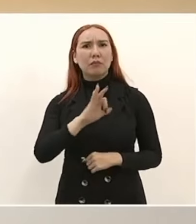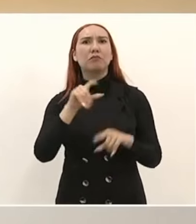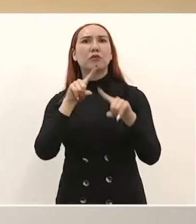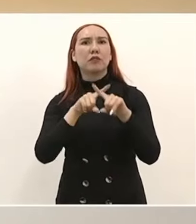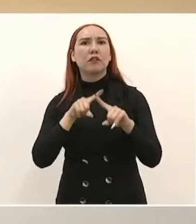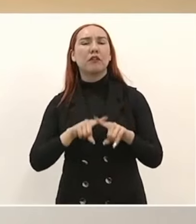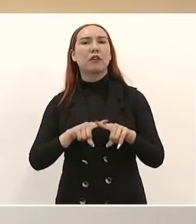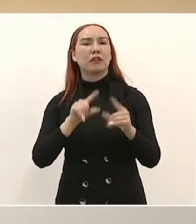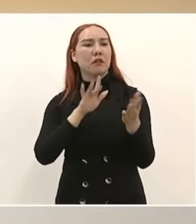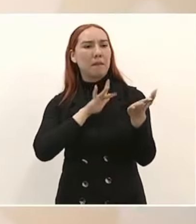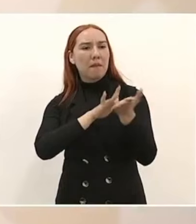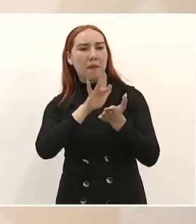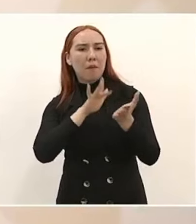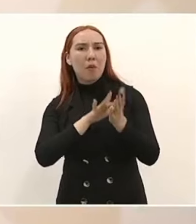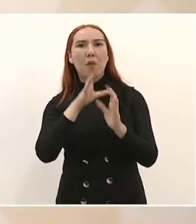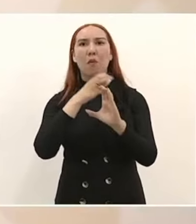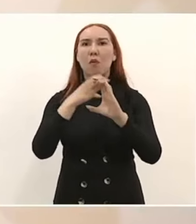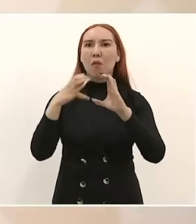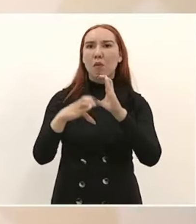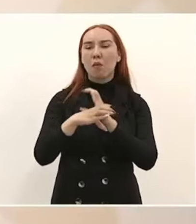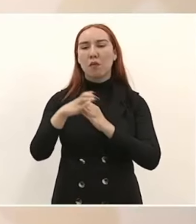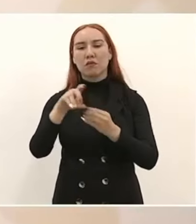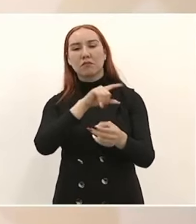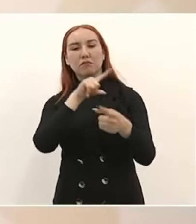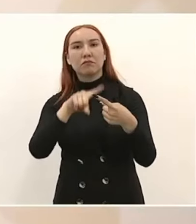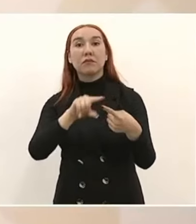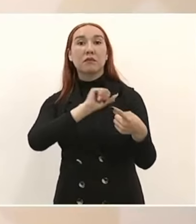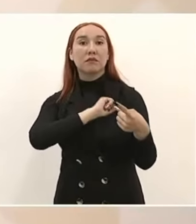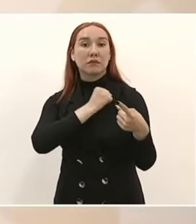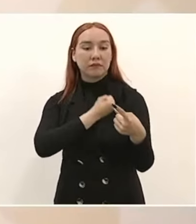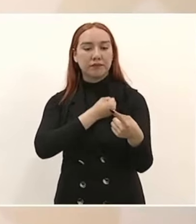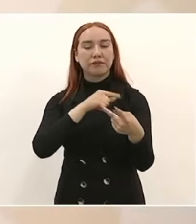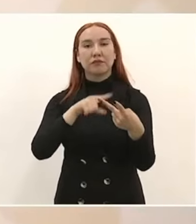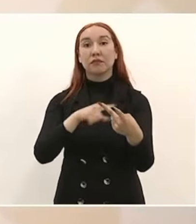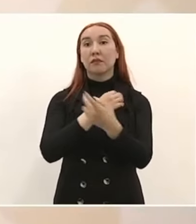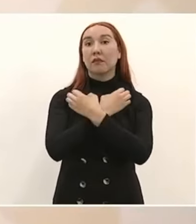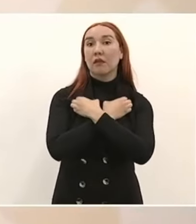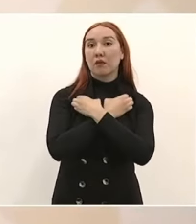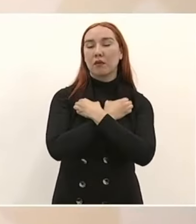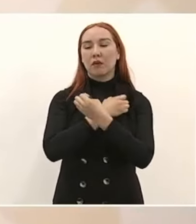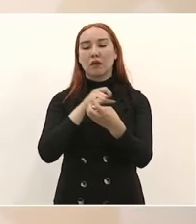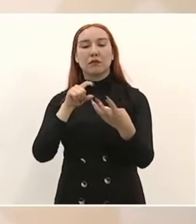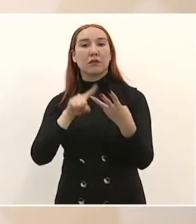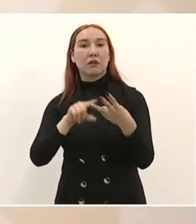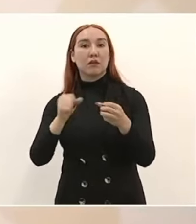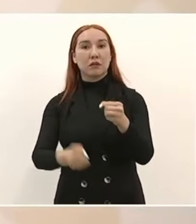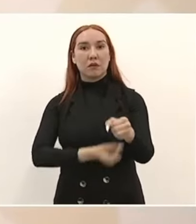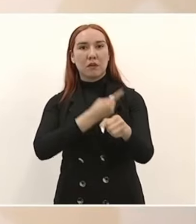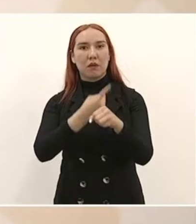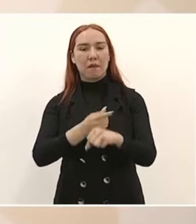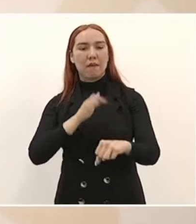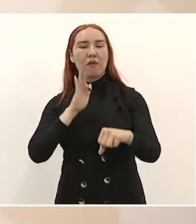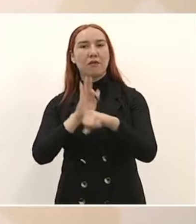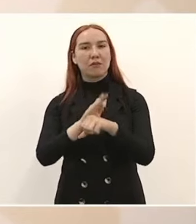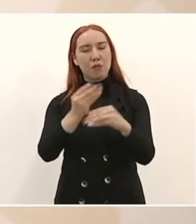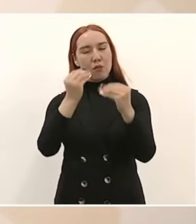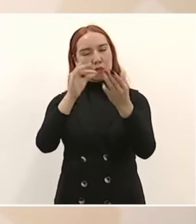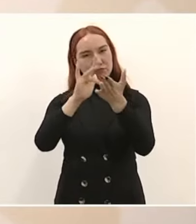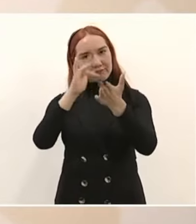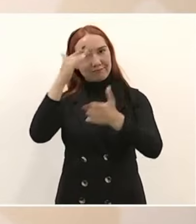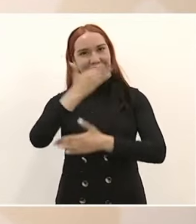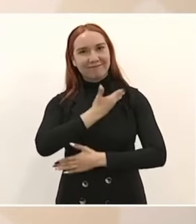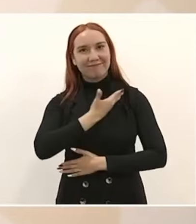mayor justicia social, más salud, más educación y más seguridad. Ricardo Gallardo, gobernador